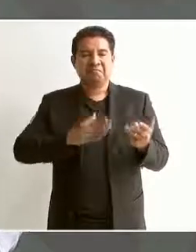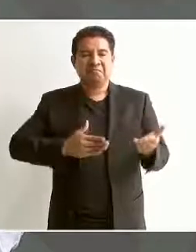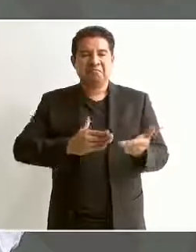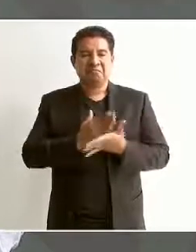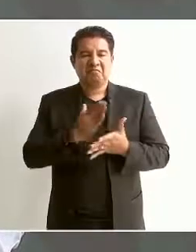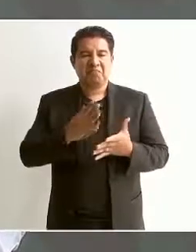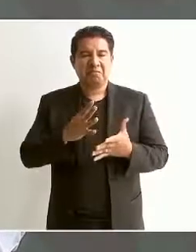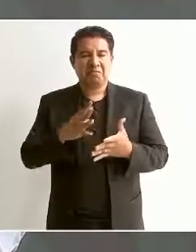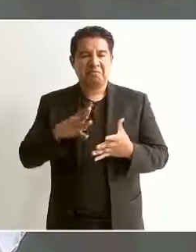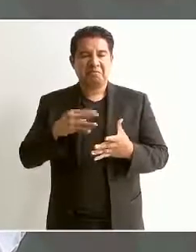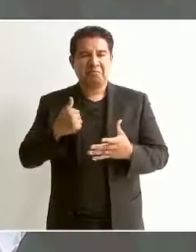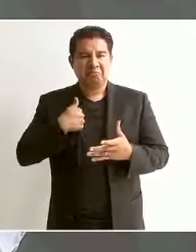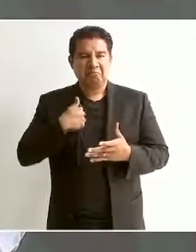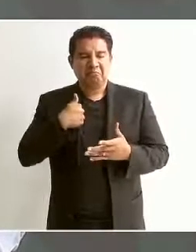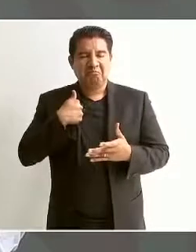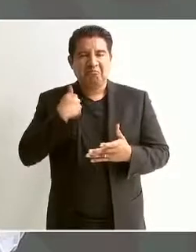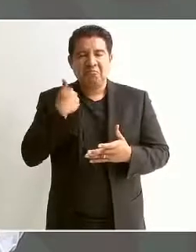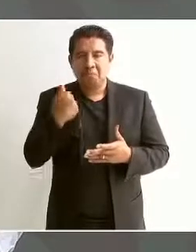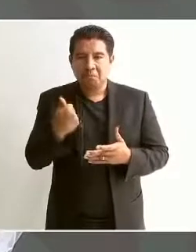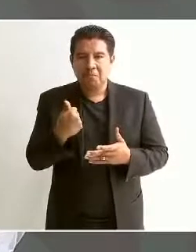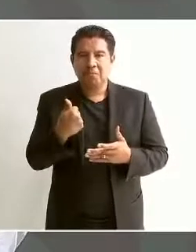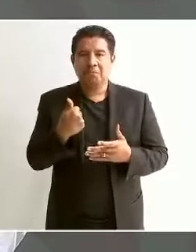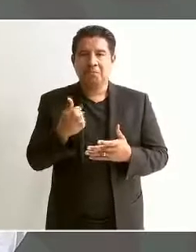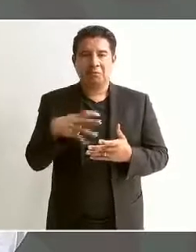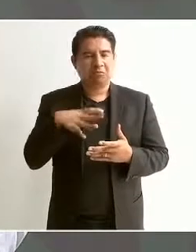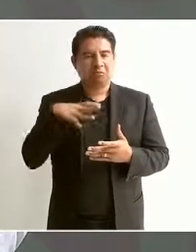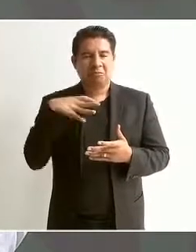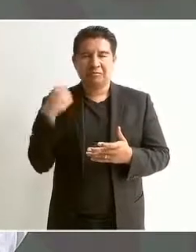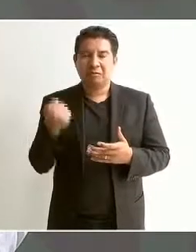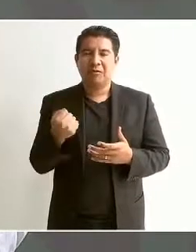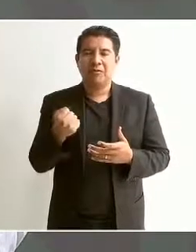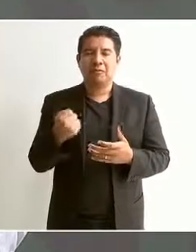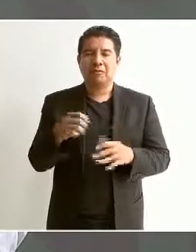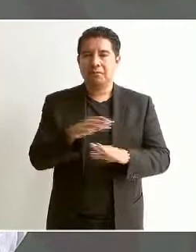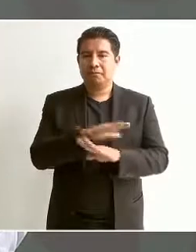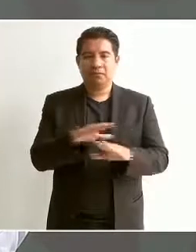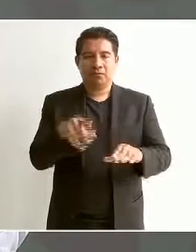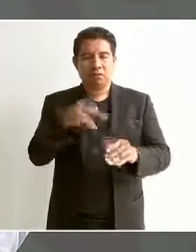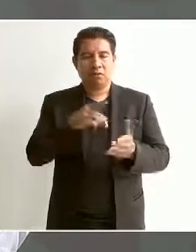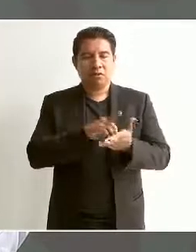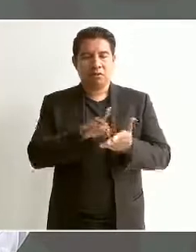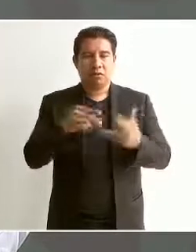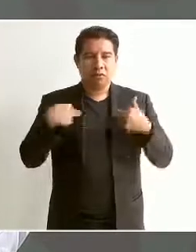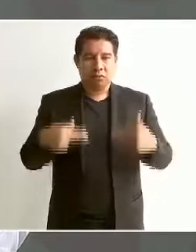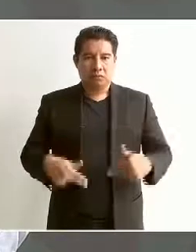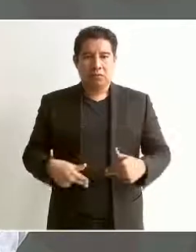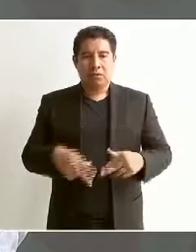arbitrarios, para no violar derechos humanos.